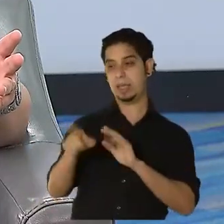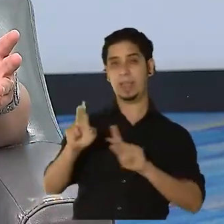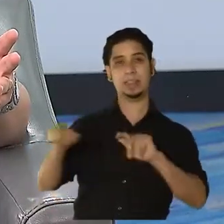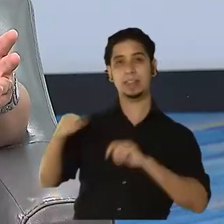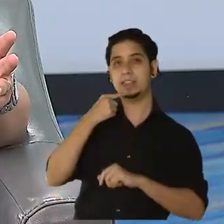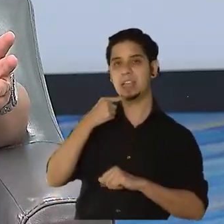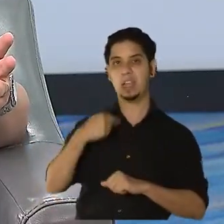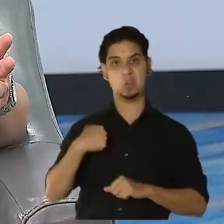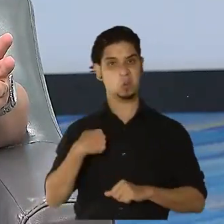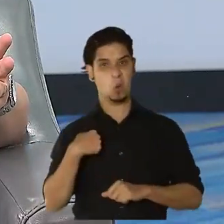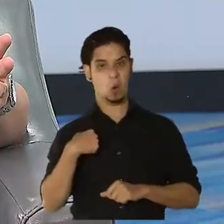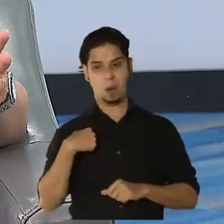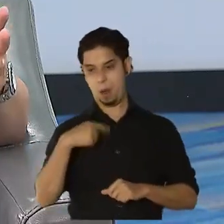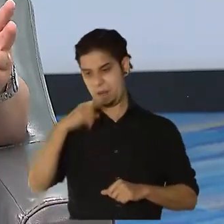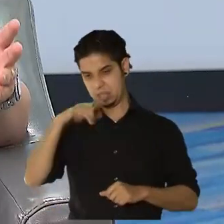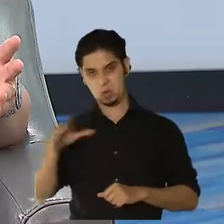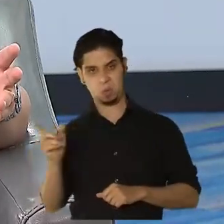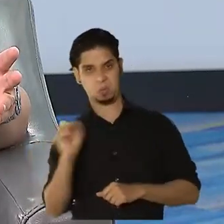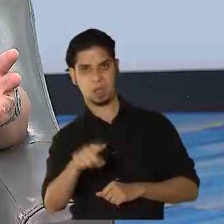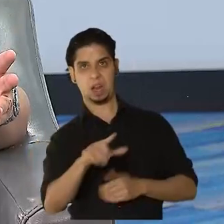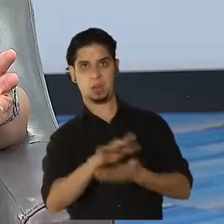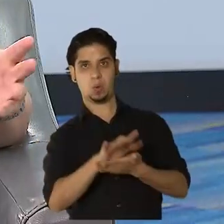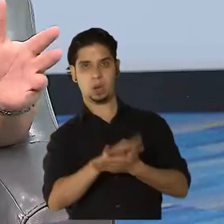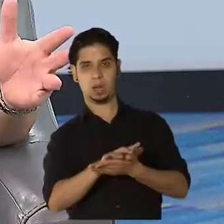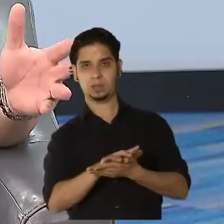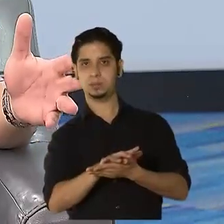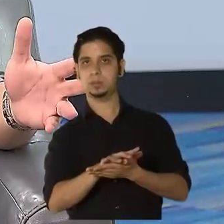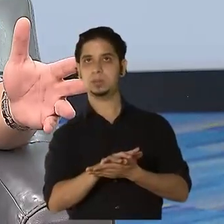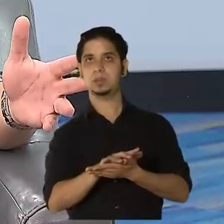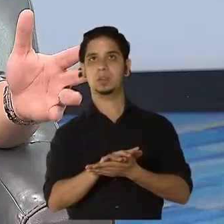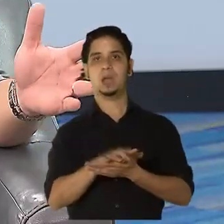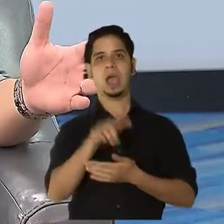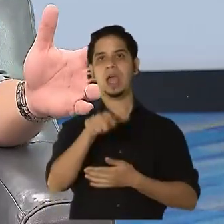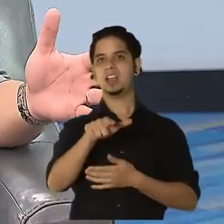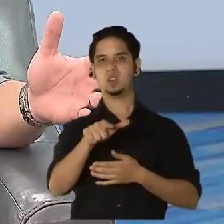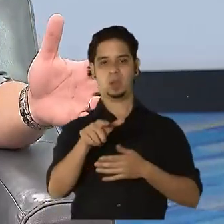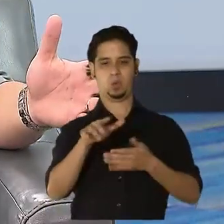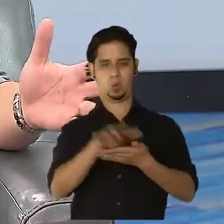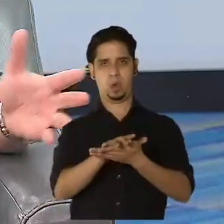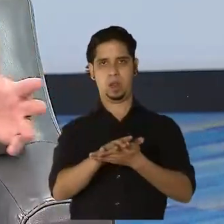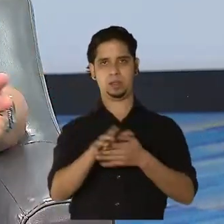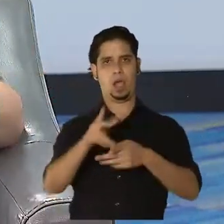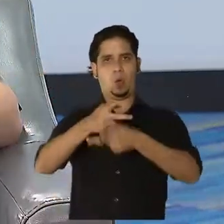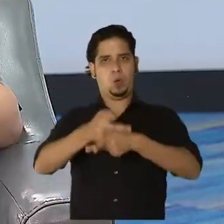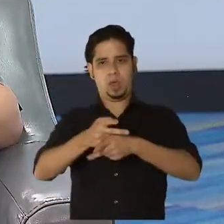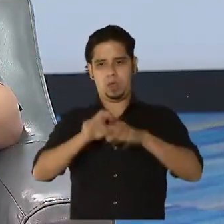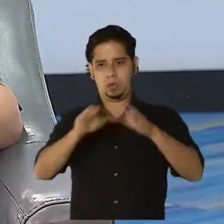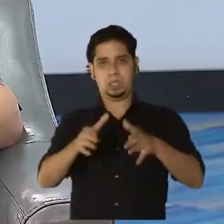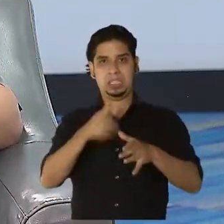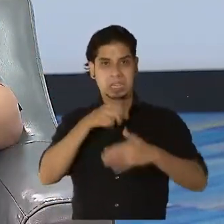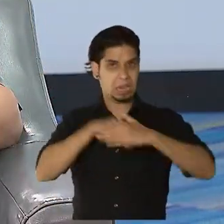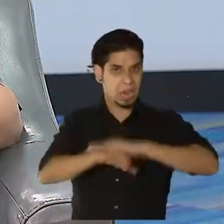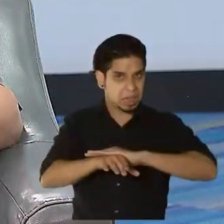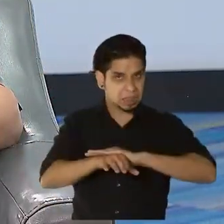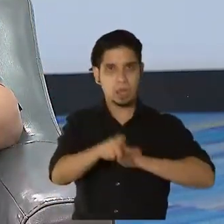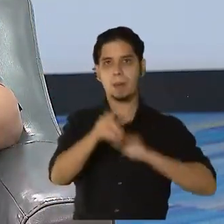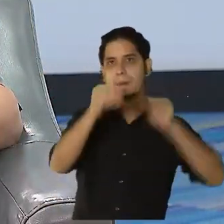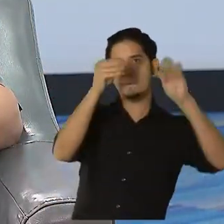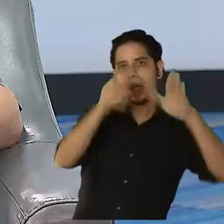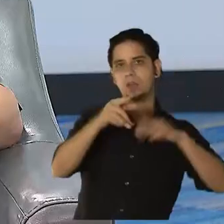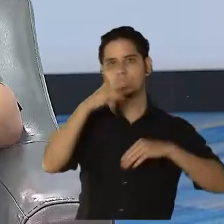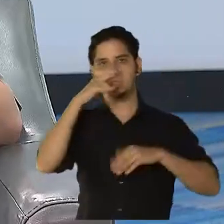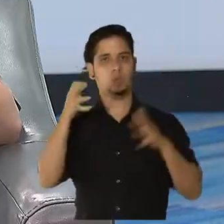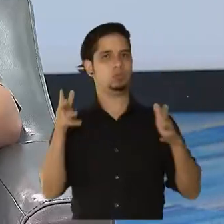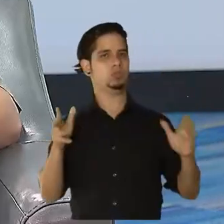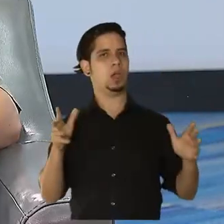a mi hijo a la escuela. La escuela es una burbuja. Allí solo entran los profesores y los niños. Pero